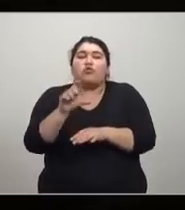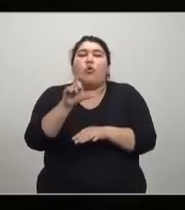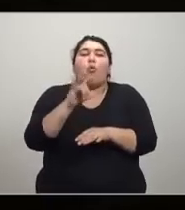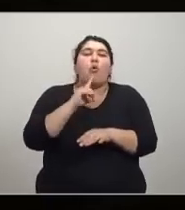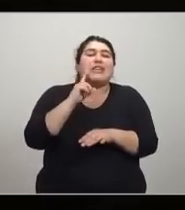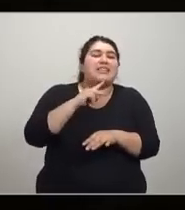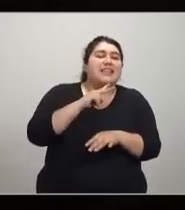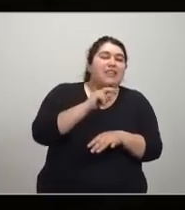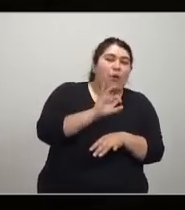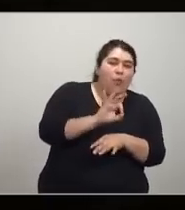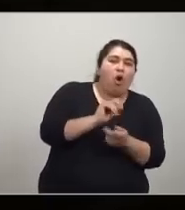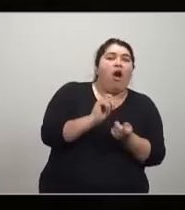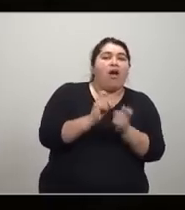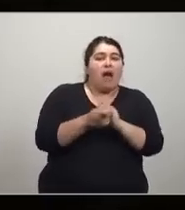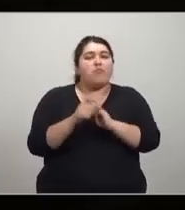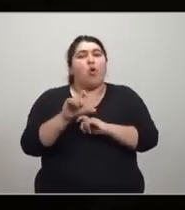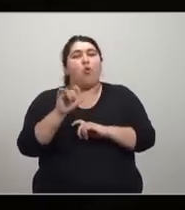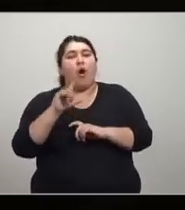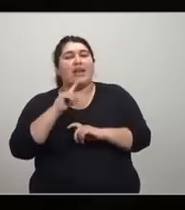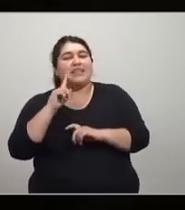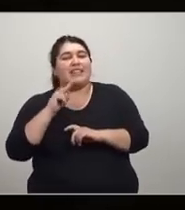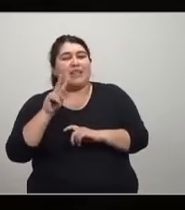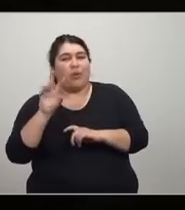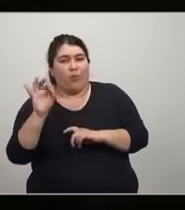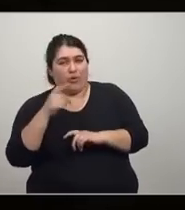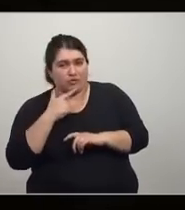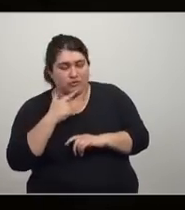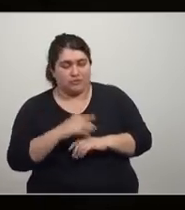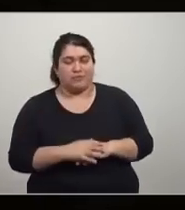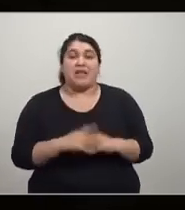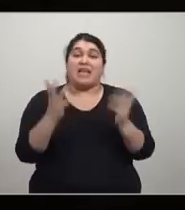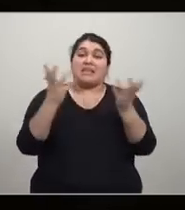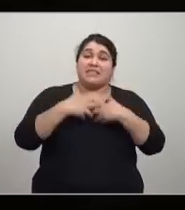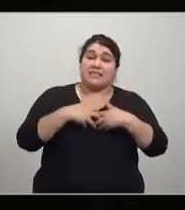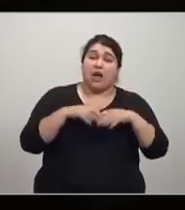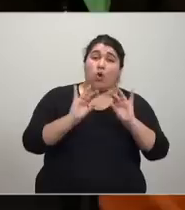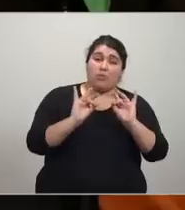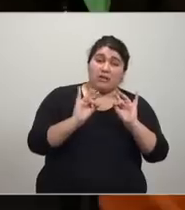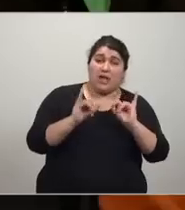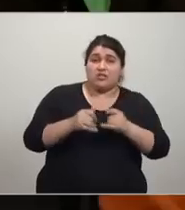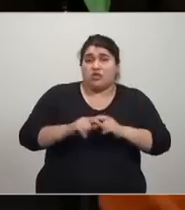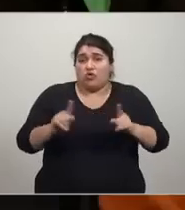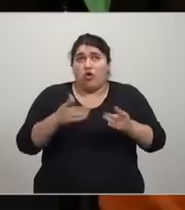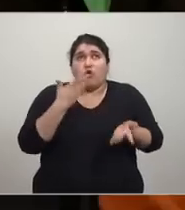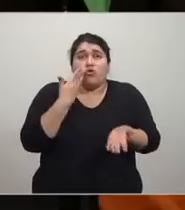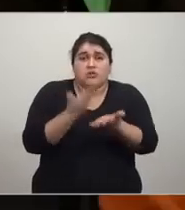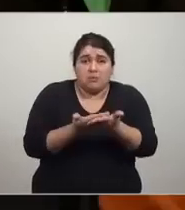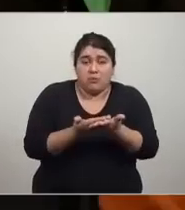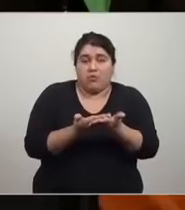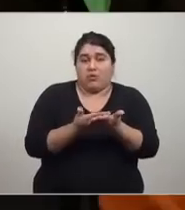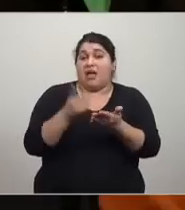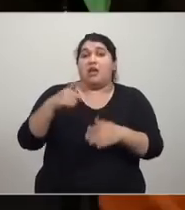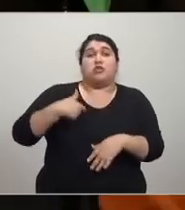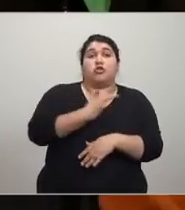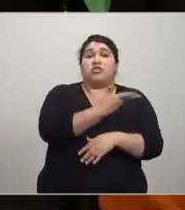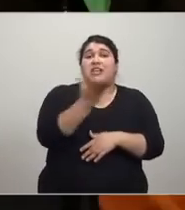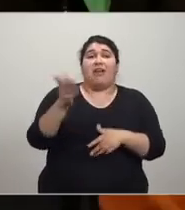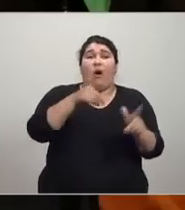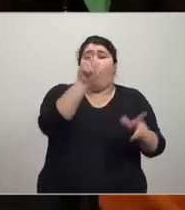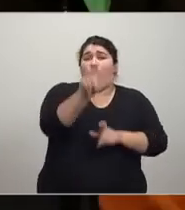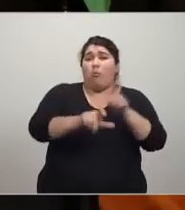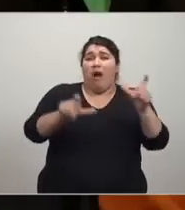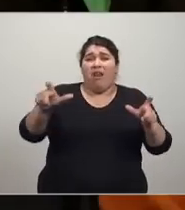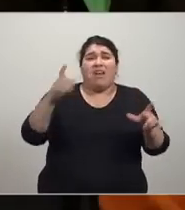cualitativos. El futuro de las ciencias sociales será la ciencia de la complejidad o no serán. Porque la sociedad humana es un sistema